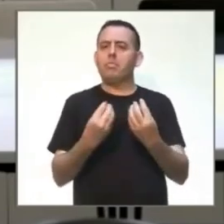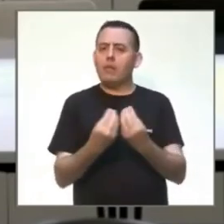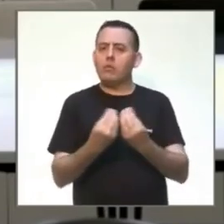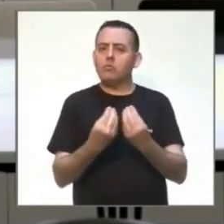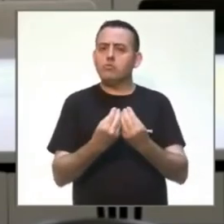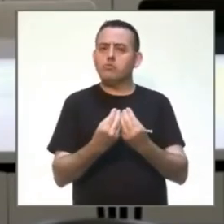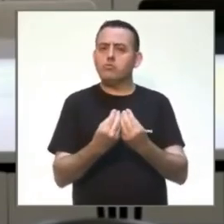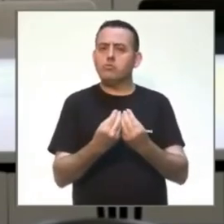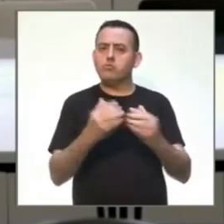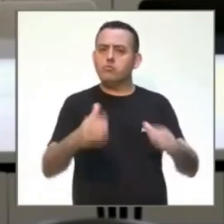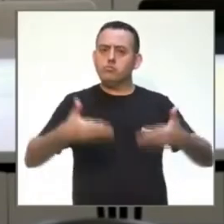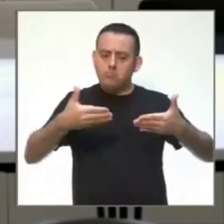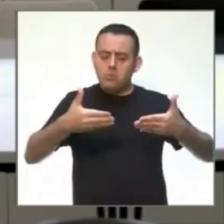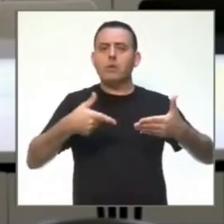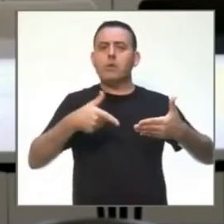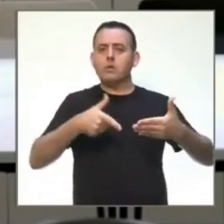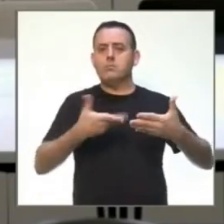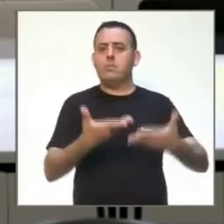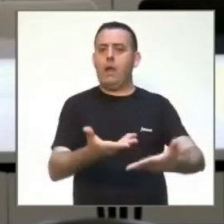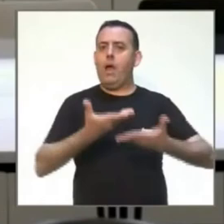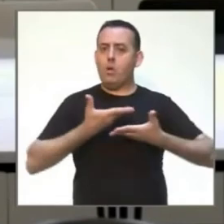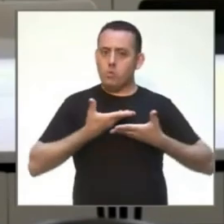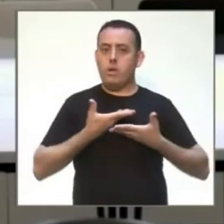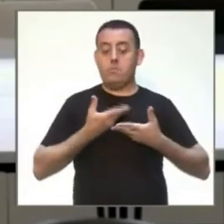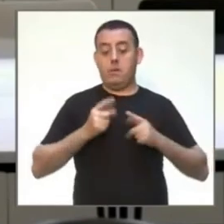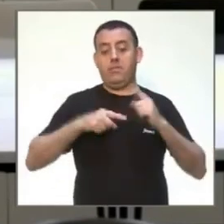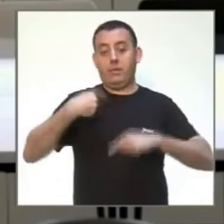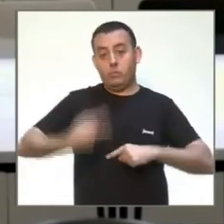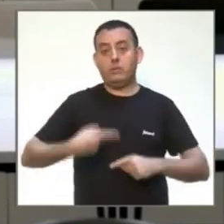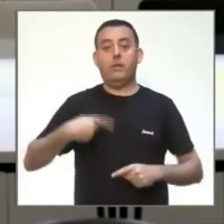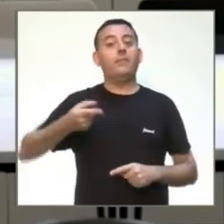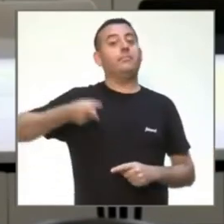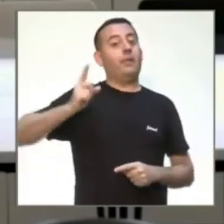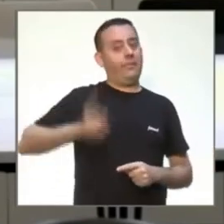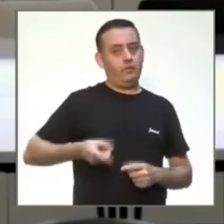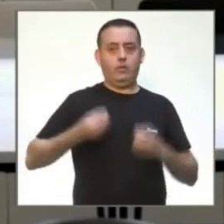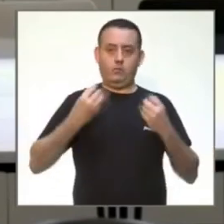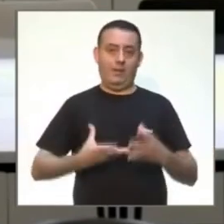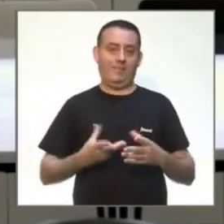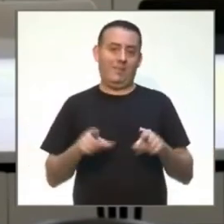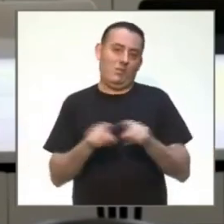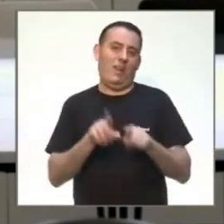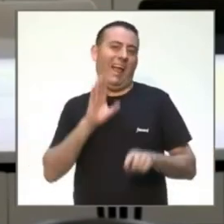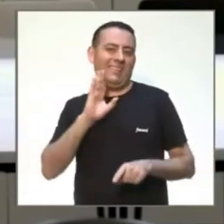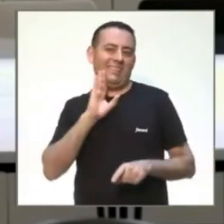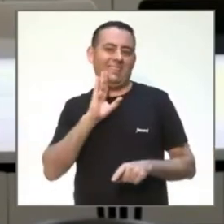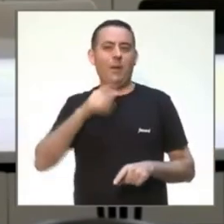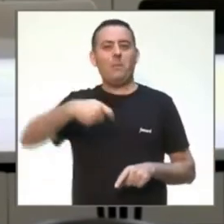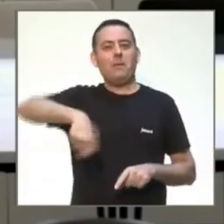nos ayudan a tomar decisiones, como decía también el presidente. Así que